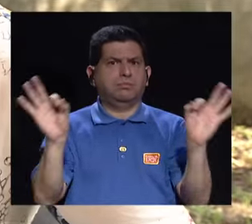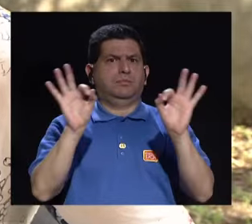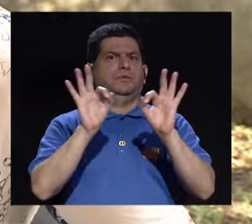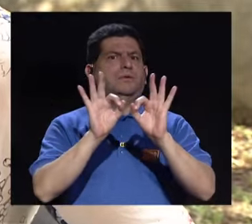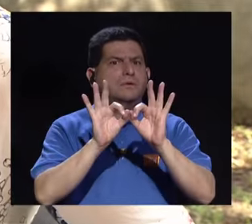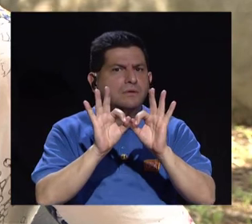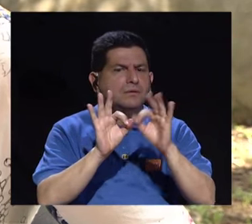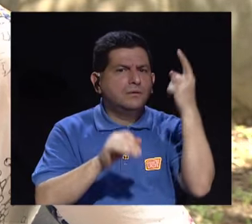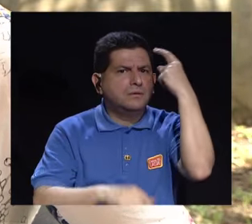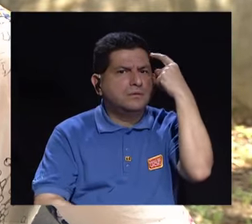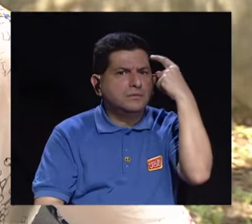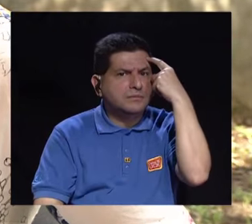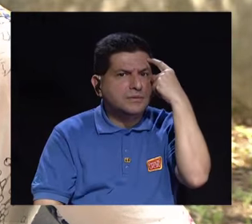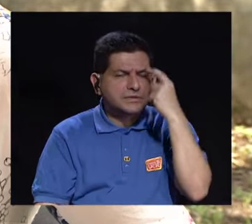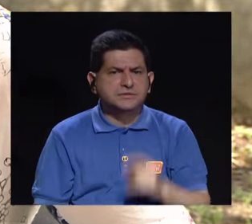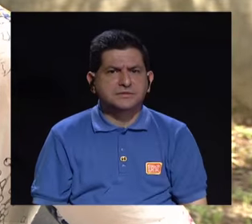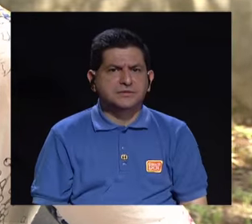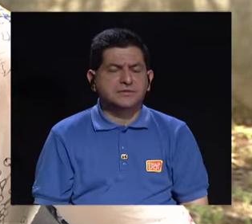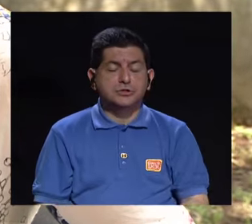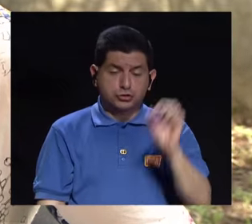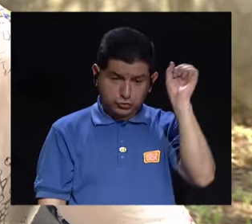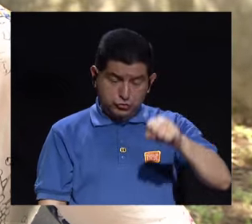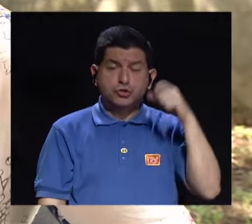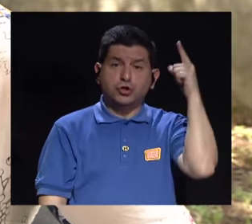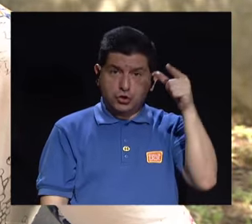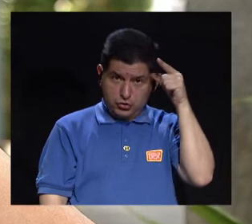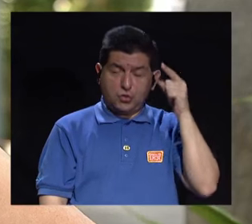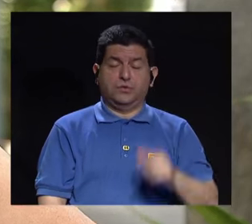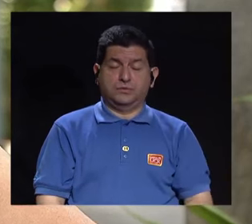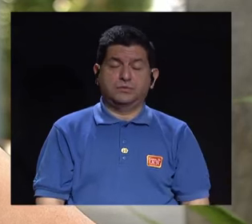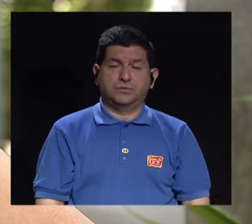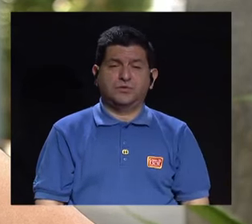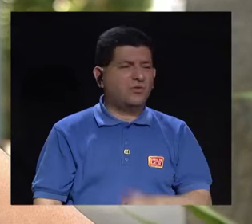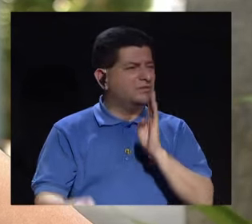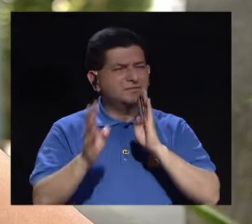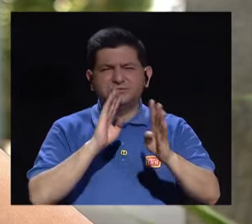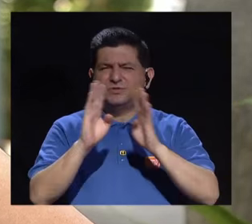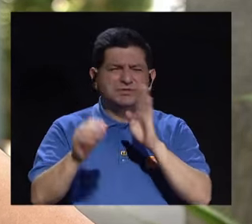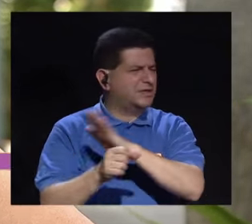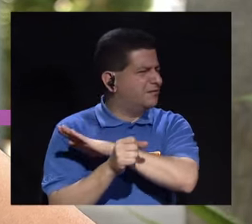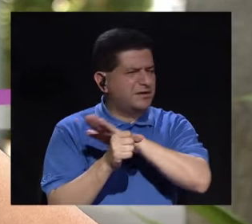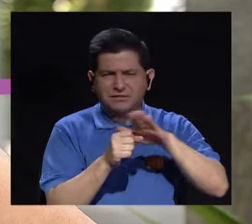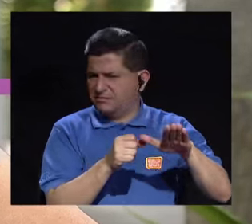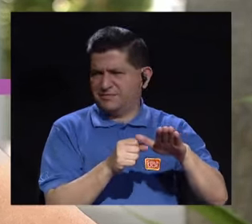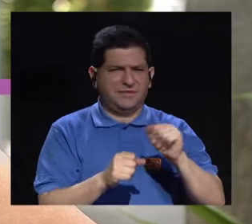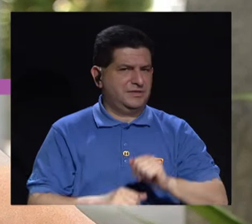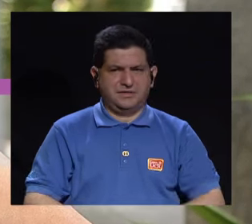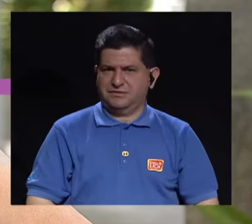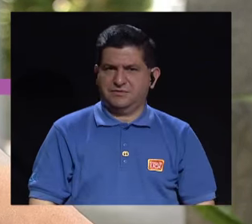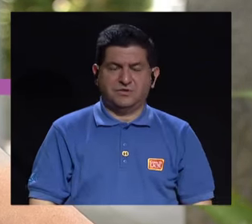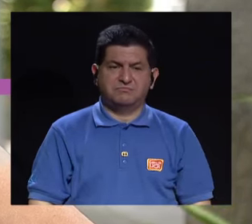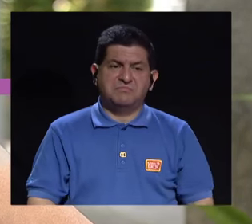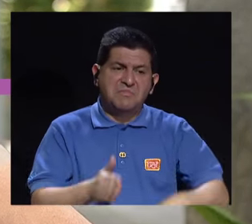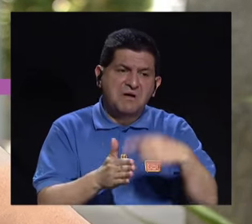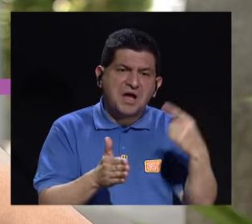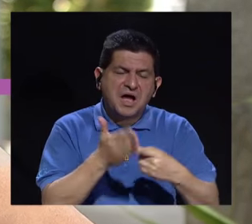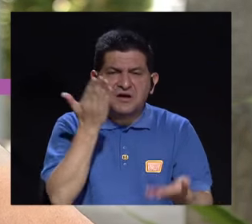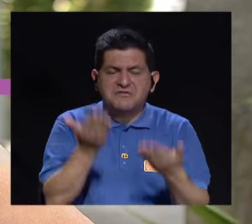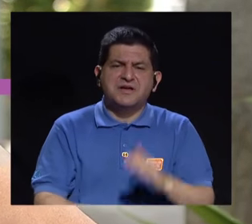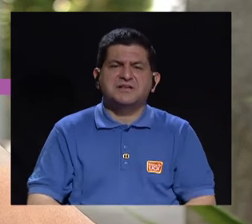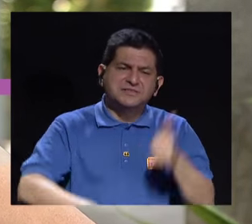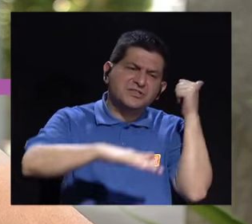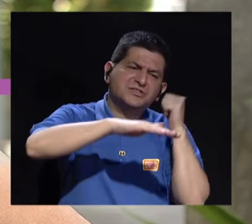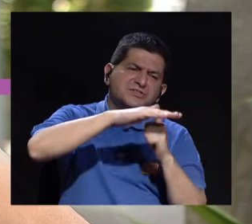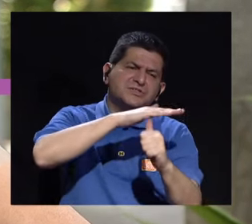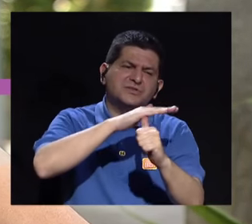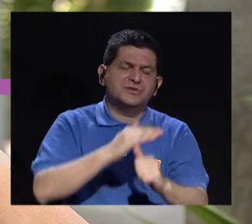trascendencia para el vivir. Sí, evidentemente, sí, la verdad que todavía no se habla suficientemente, a veces están